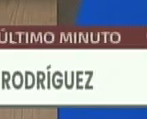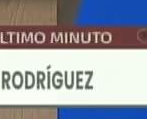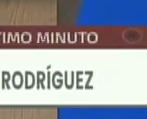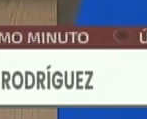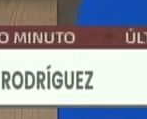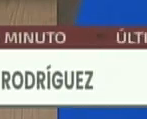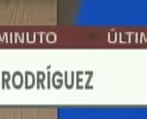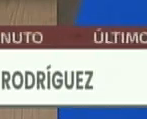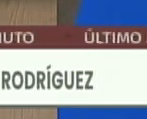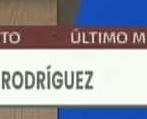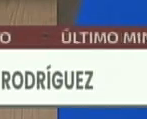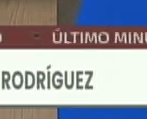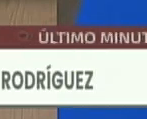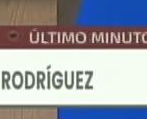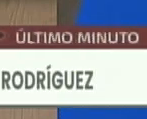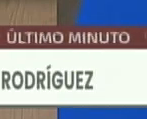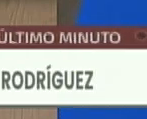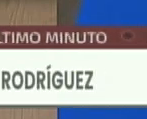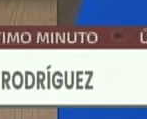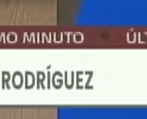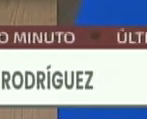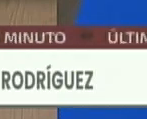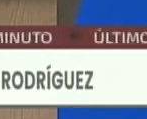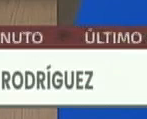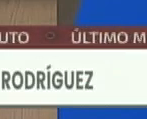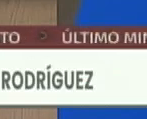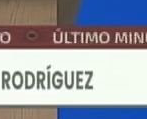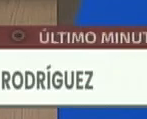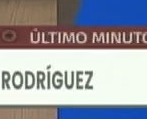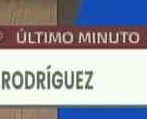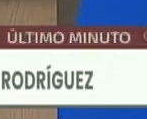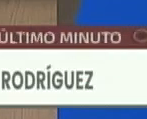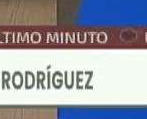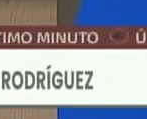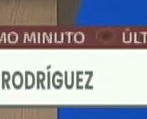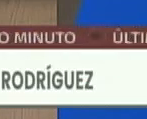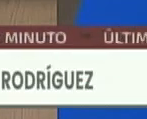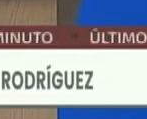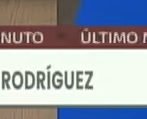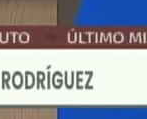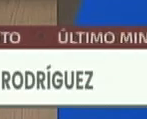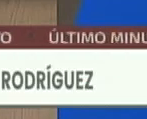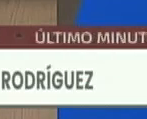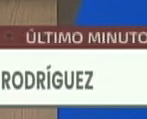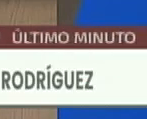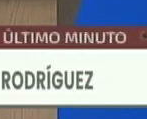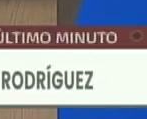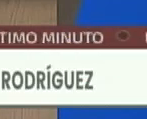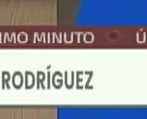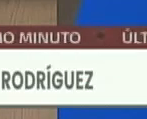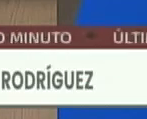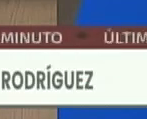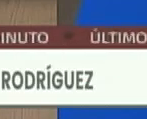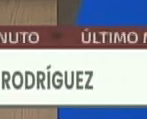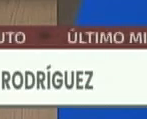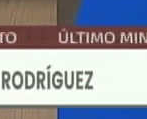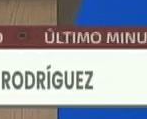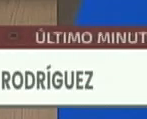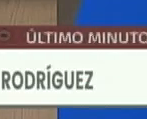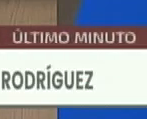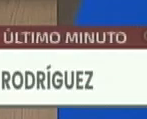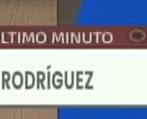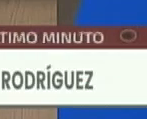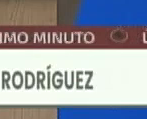acceso a la salud gratuita como en el caso de Venezuela, sino que en estos países se les persigue, se les